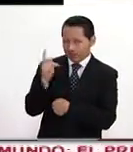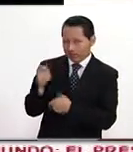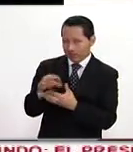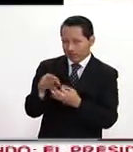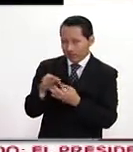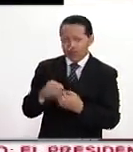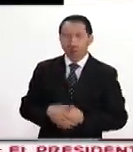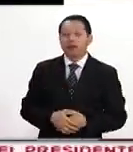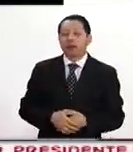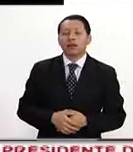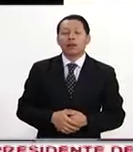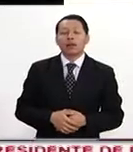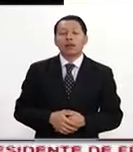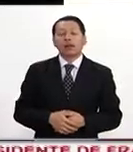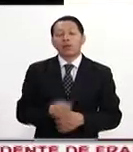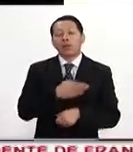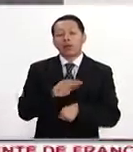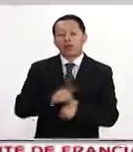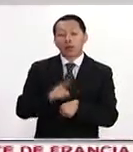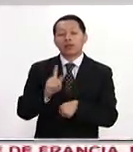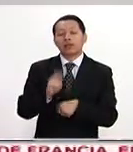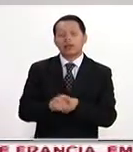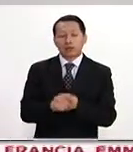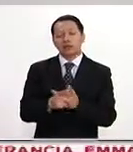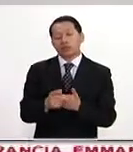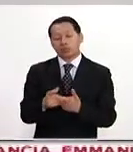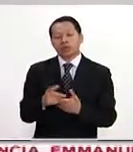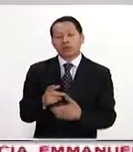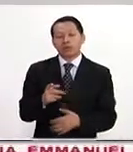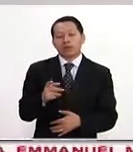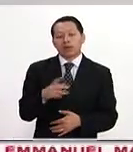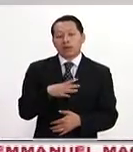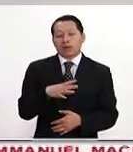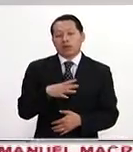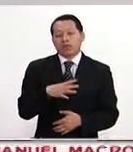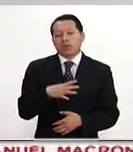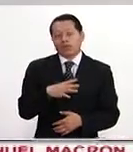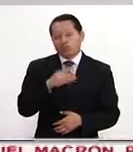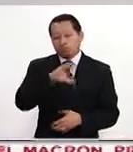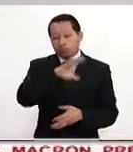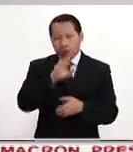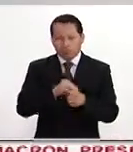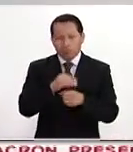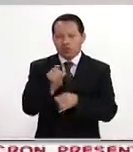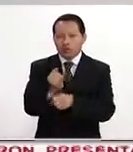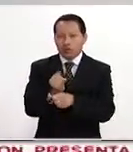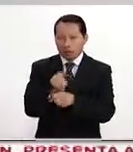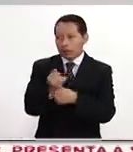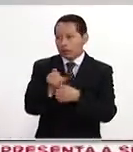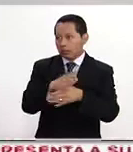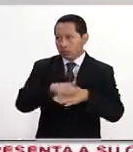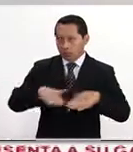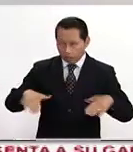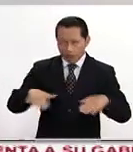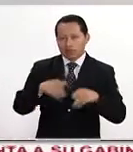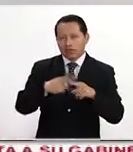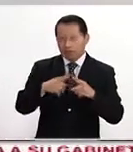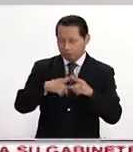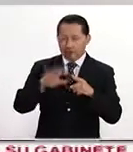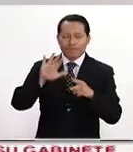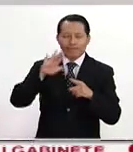Hola, buenos días. Bueno, pues la verdad que son muy rápidas todas las informaciones que salen y los